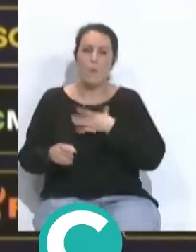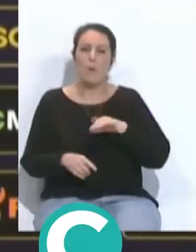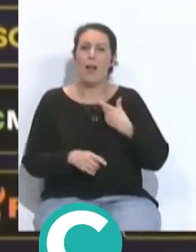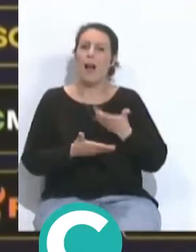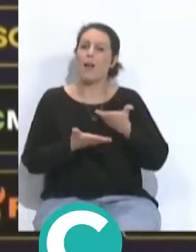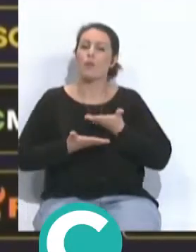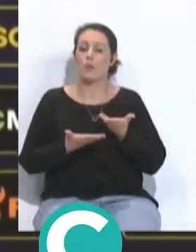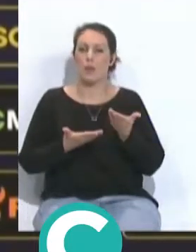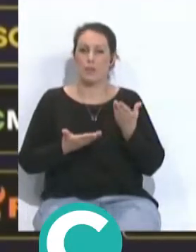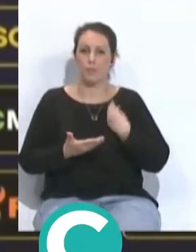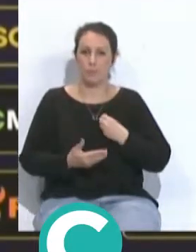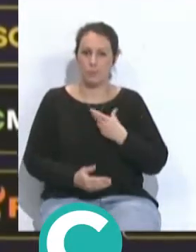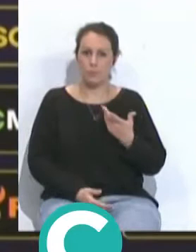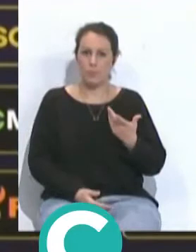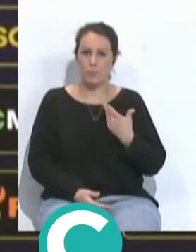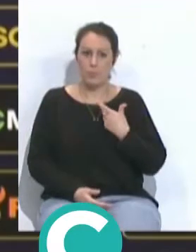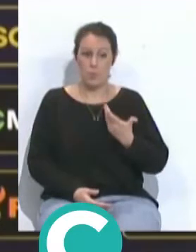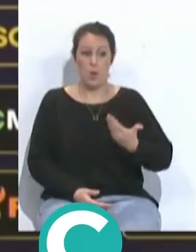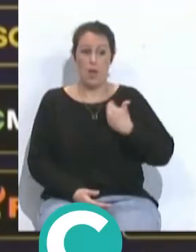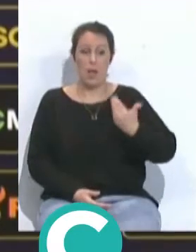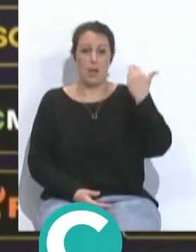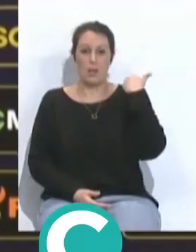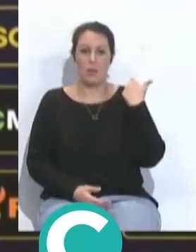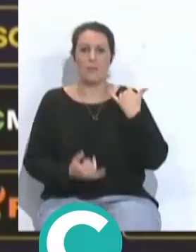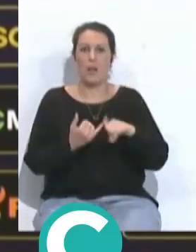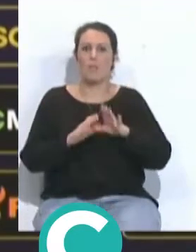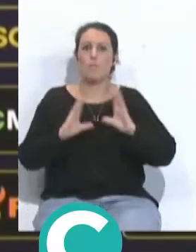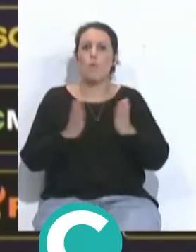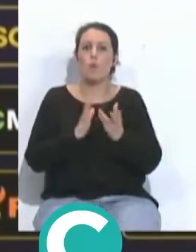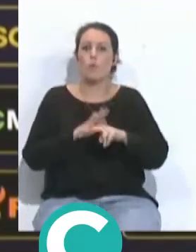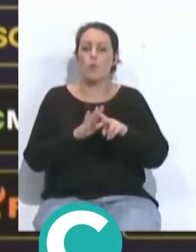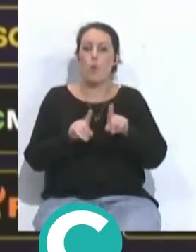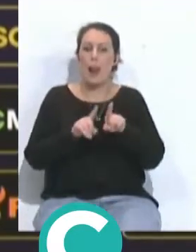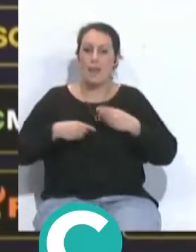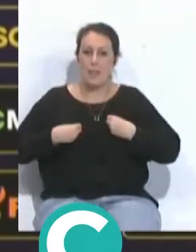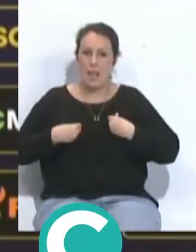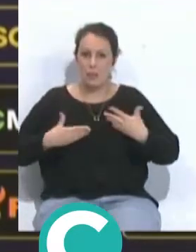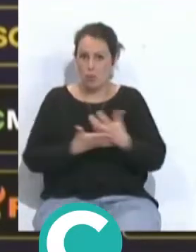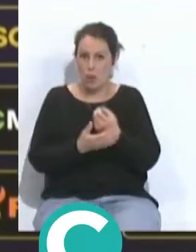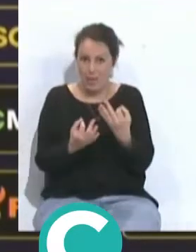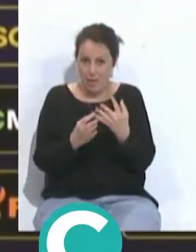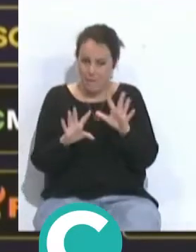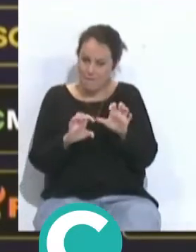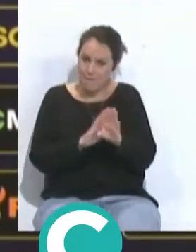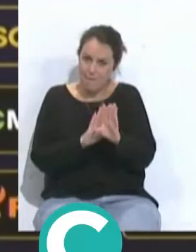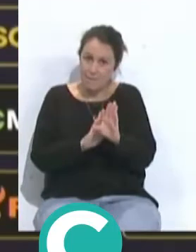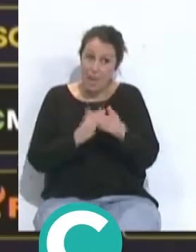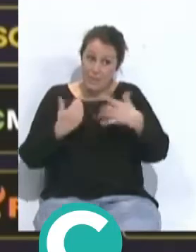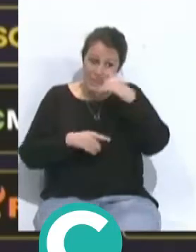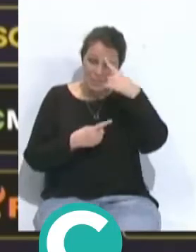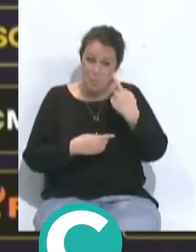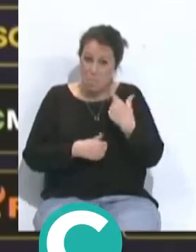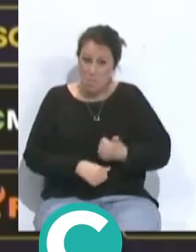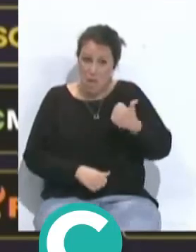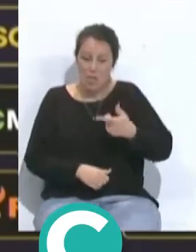la ayuda de lo que pasó en el partido anterior al final en el mundo del fútbol es como todo en la vida siempre tienes que seguir aprendiendo por mucho que sepas